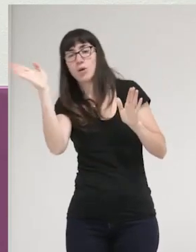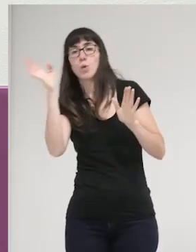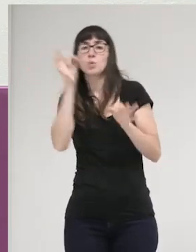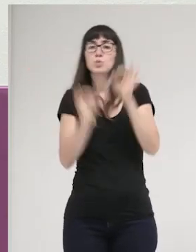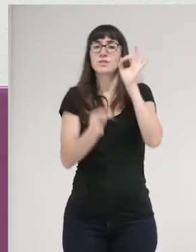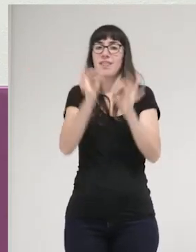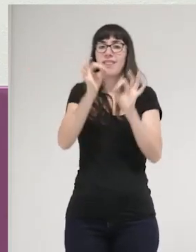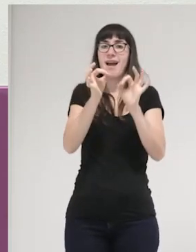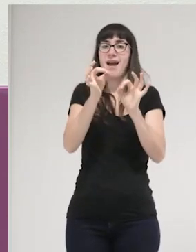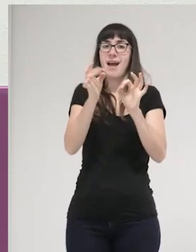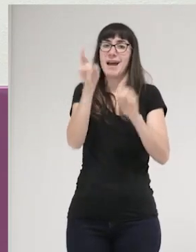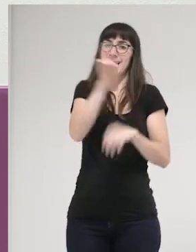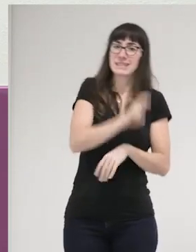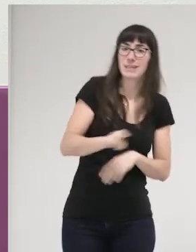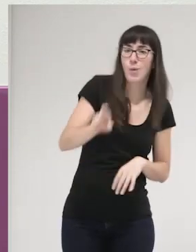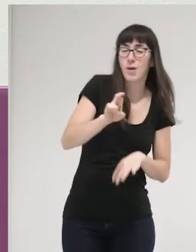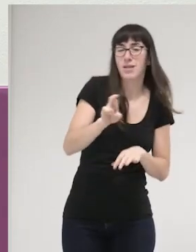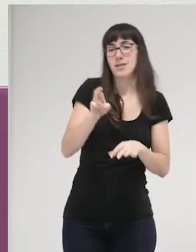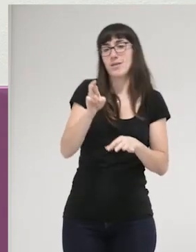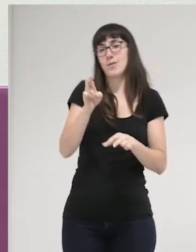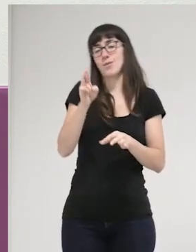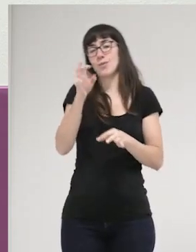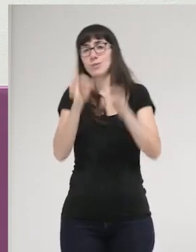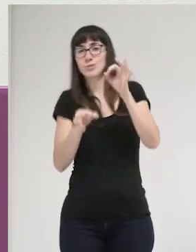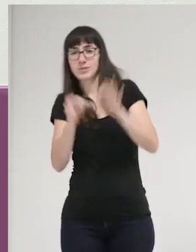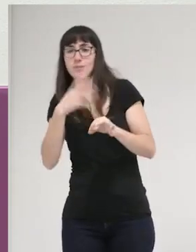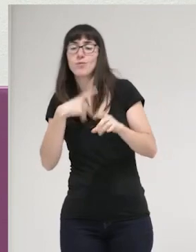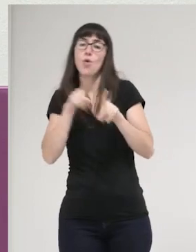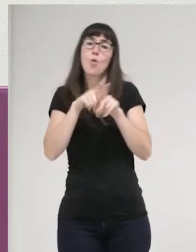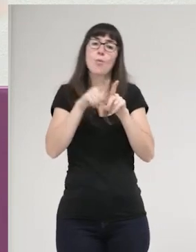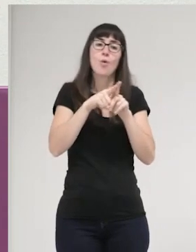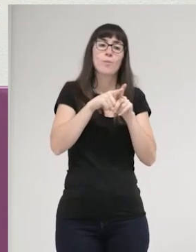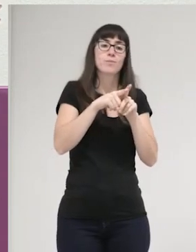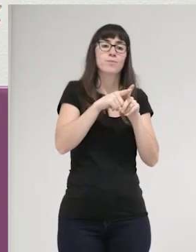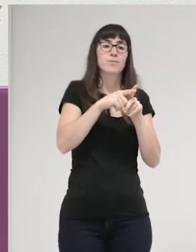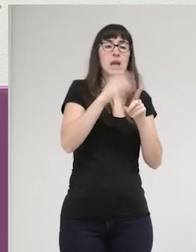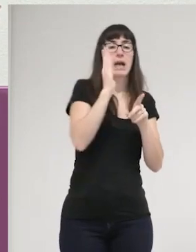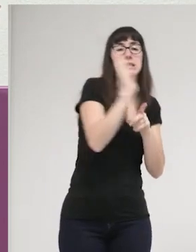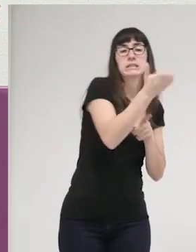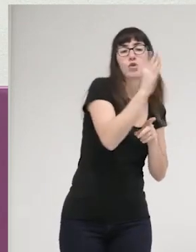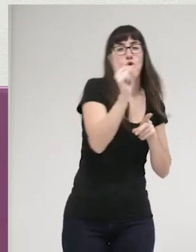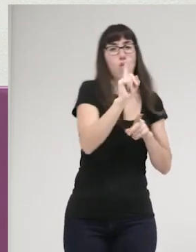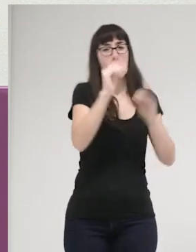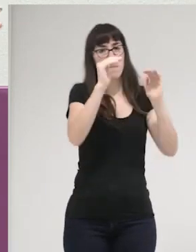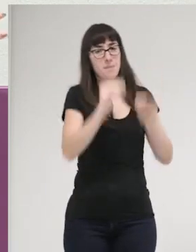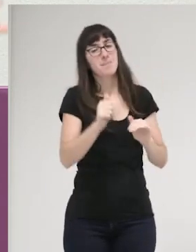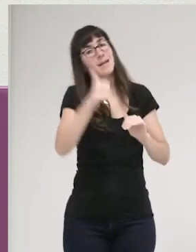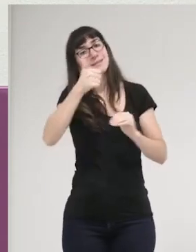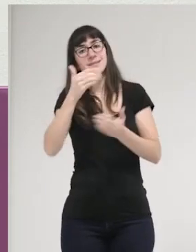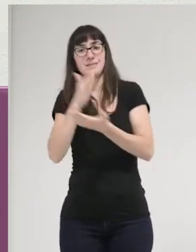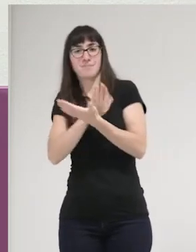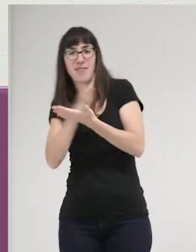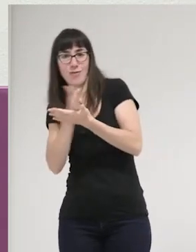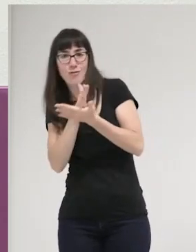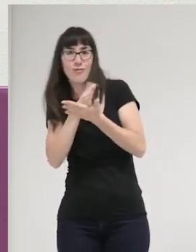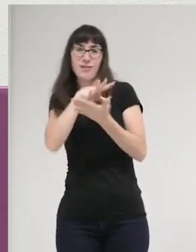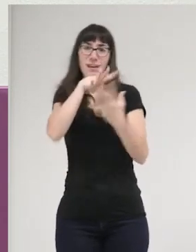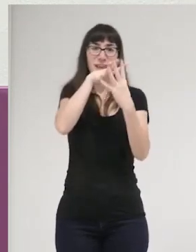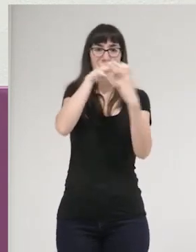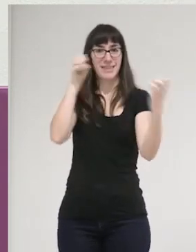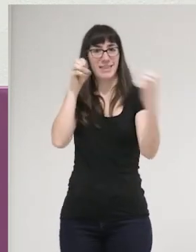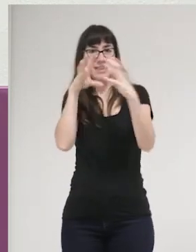justicia transformativa, partiendo del abandono, la idea de retribución y castigo, y favoreciendo la mediación y el entendimiento, entendiendo